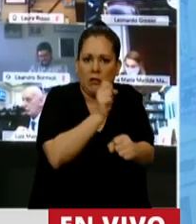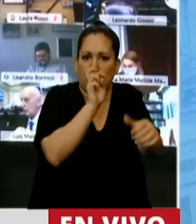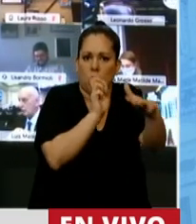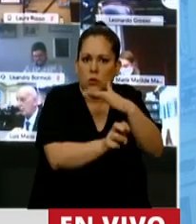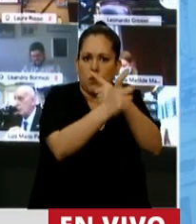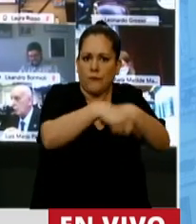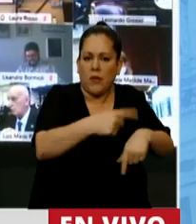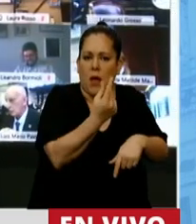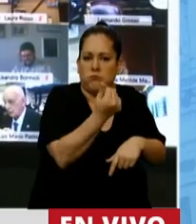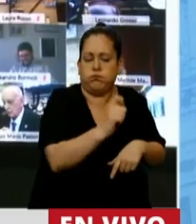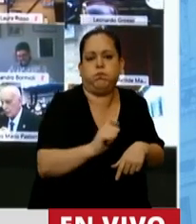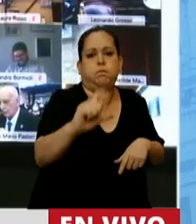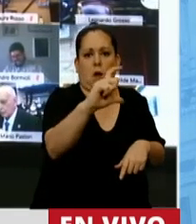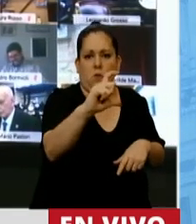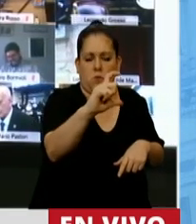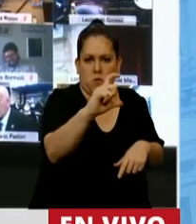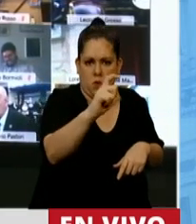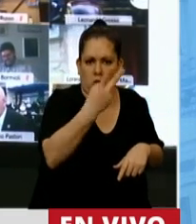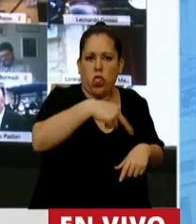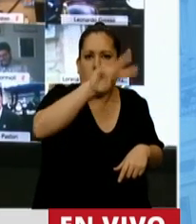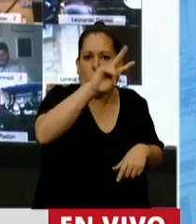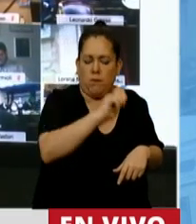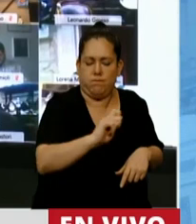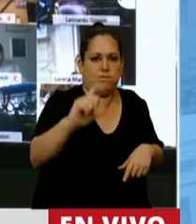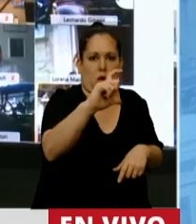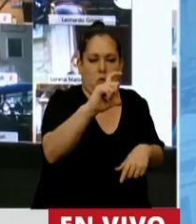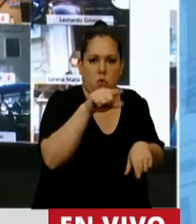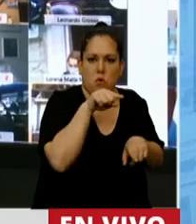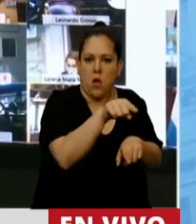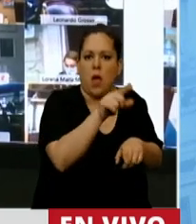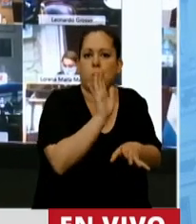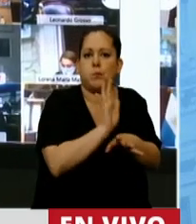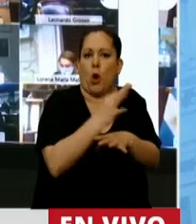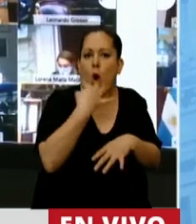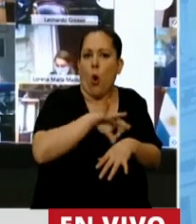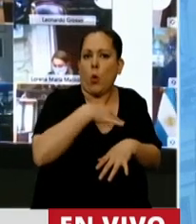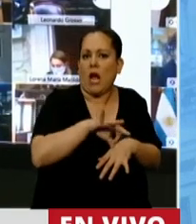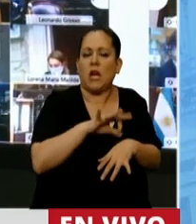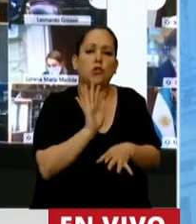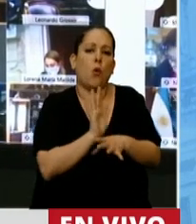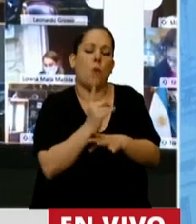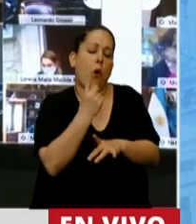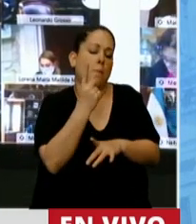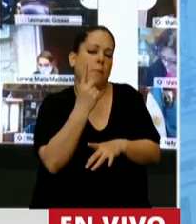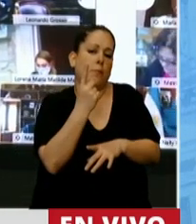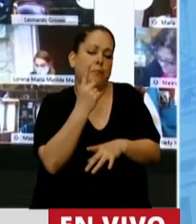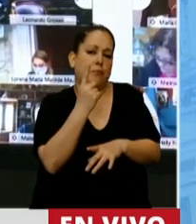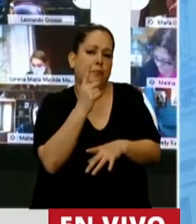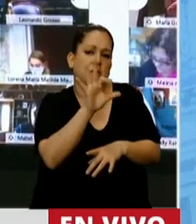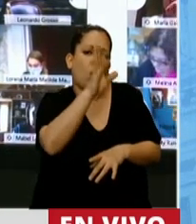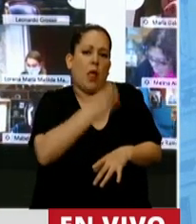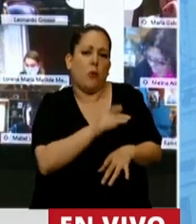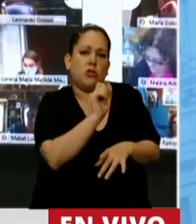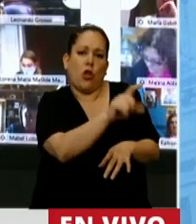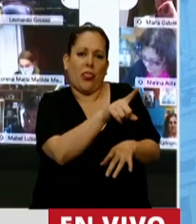doble esta tasa. Pero además se le agrega una contribución obligatoria de un medio por ciento sobre la prima de